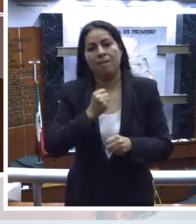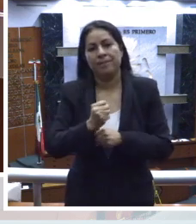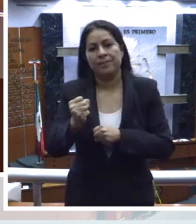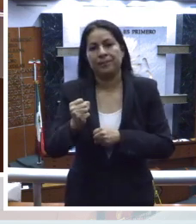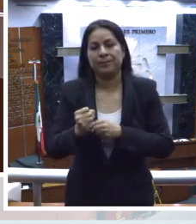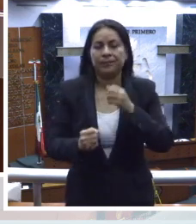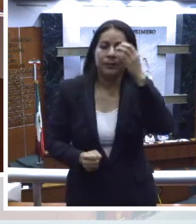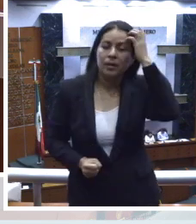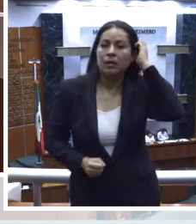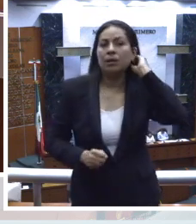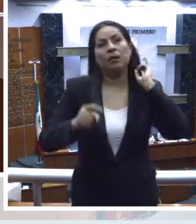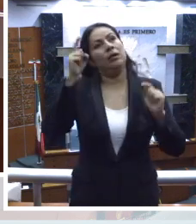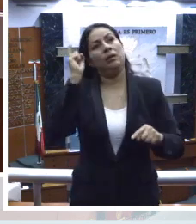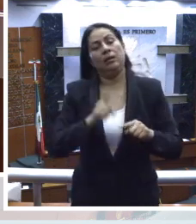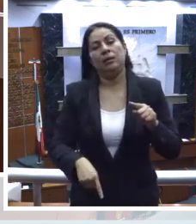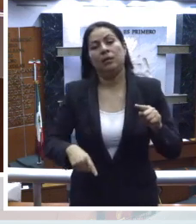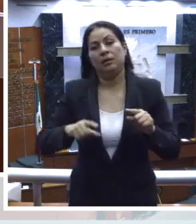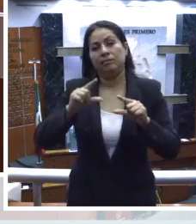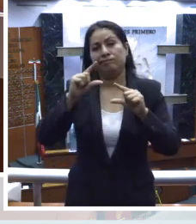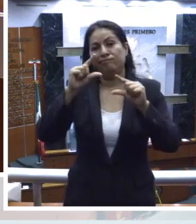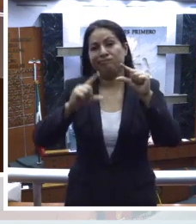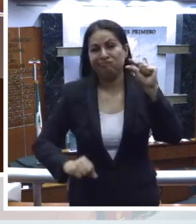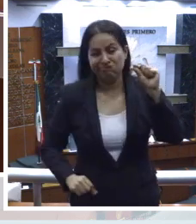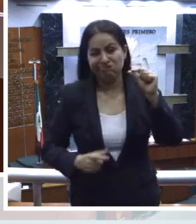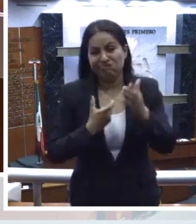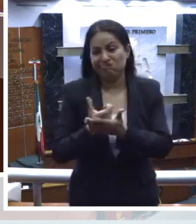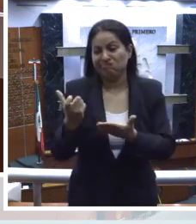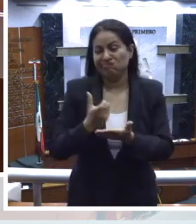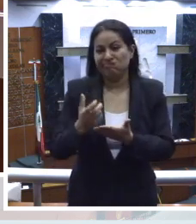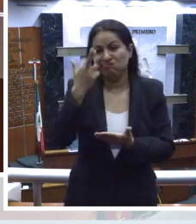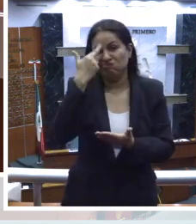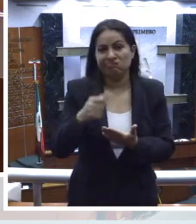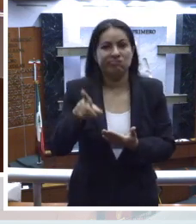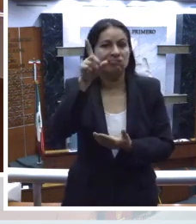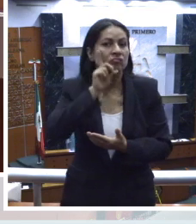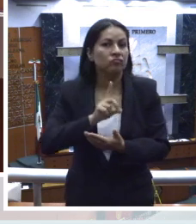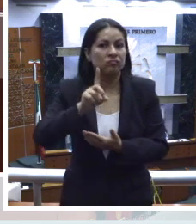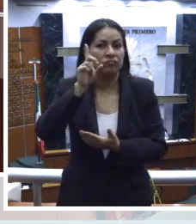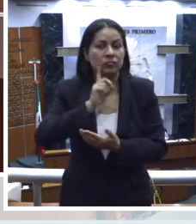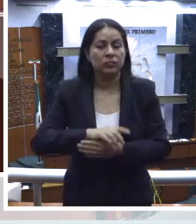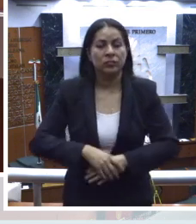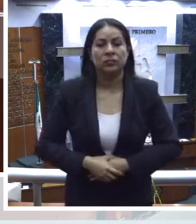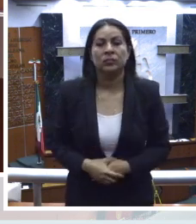violencia y erradicación de la brecha salarial por razones de género.